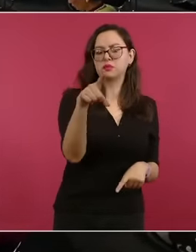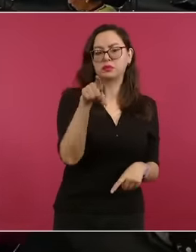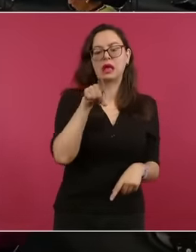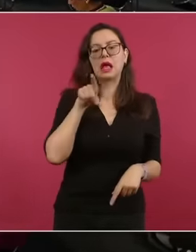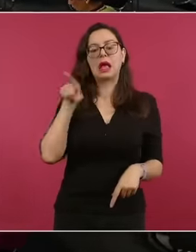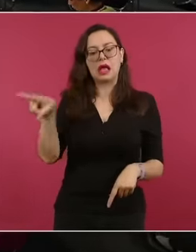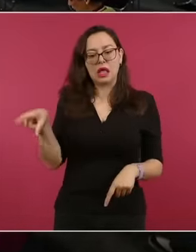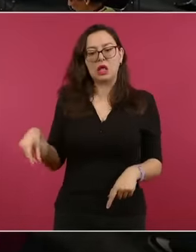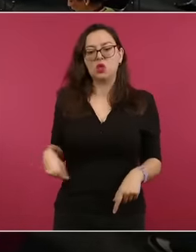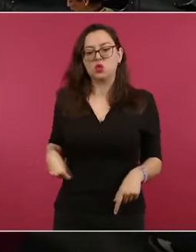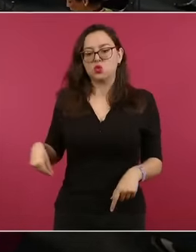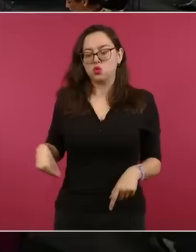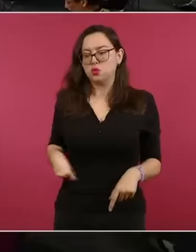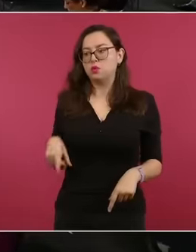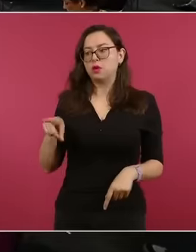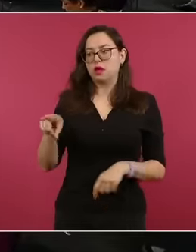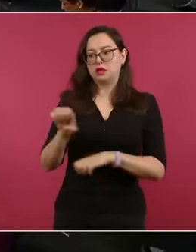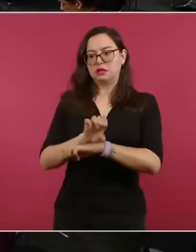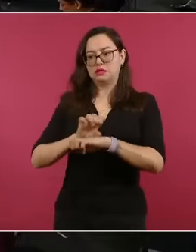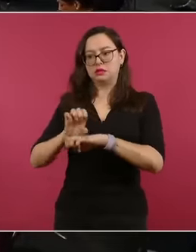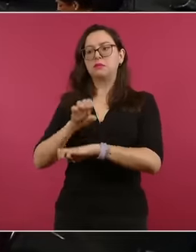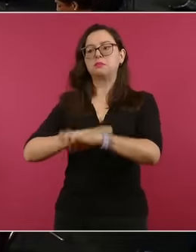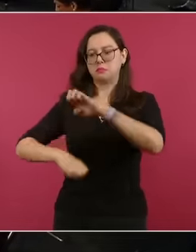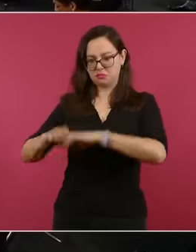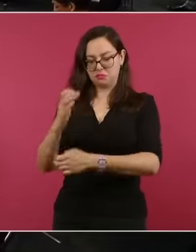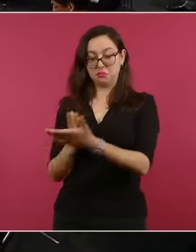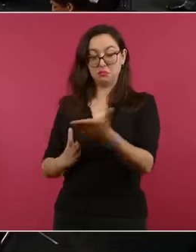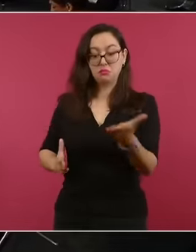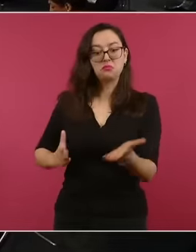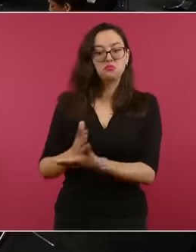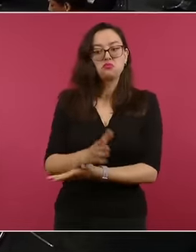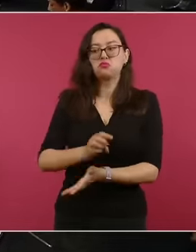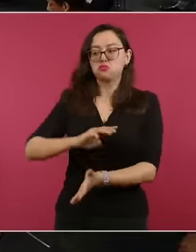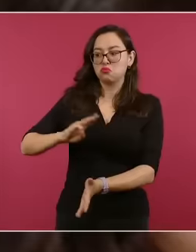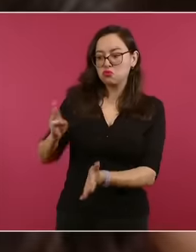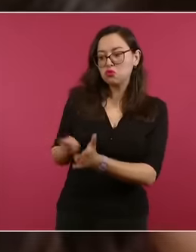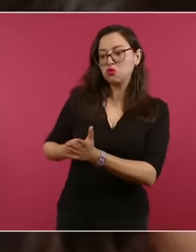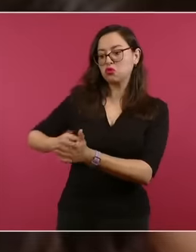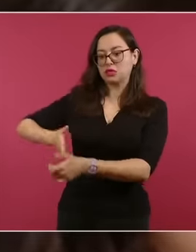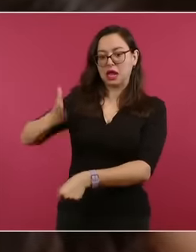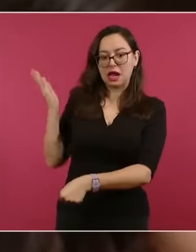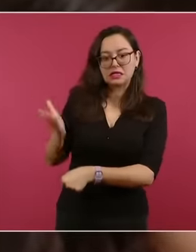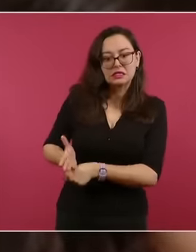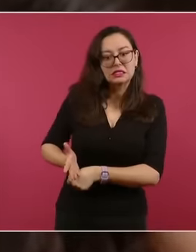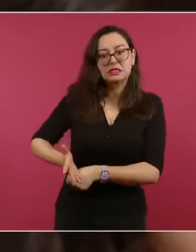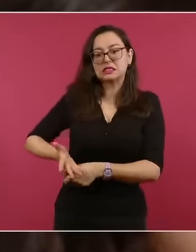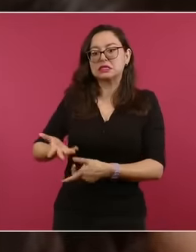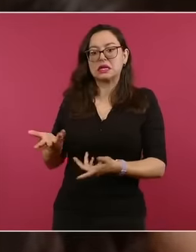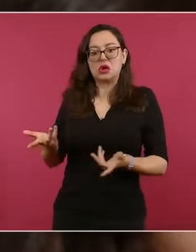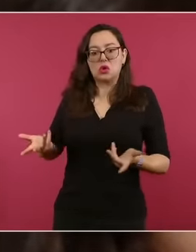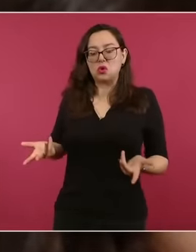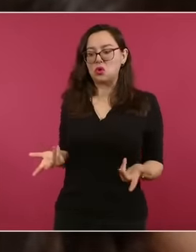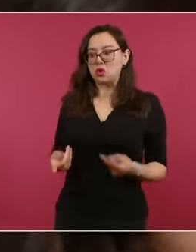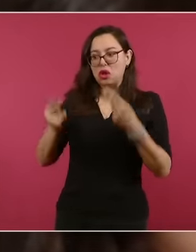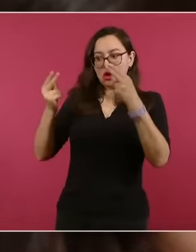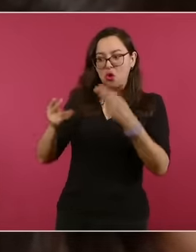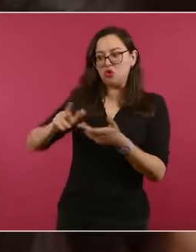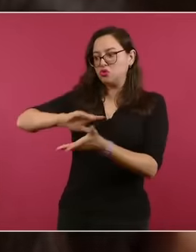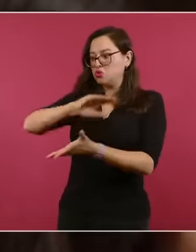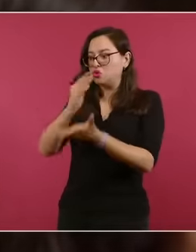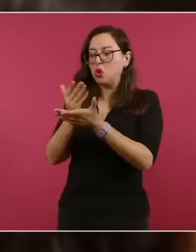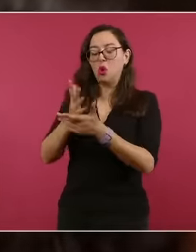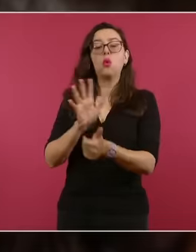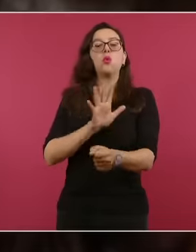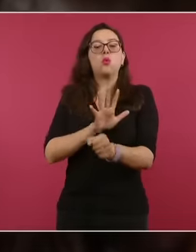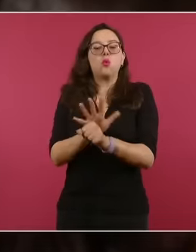responsable de este agravio? ¿Tendrá implicaciones económicas, implicaciones de índole mercantil? ¿Cuál es el alcance de